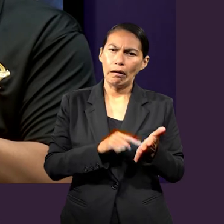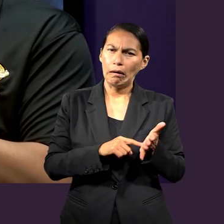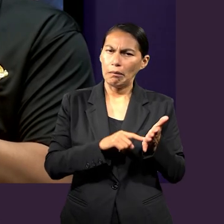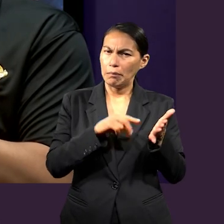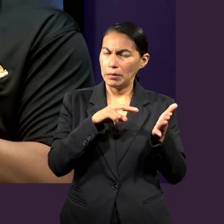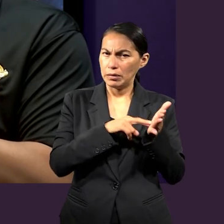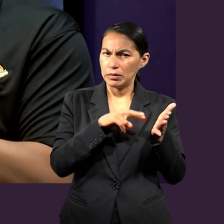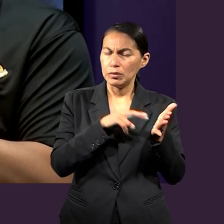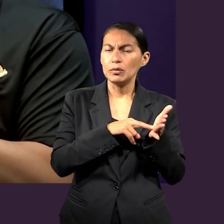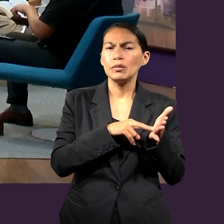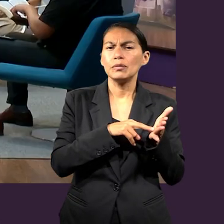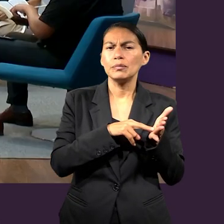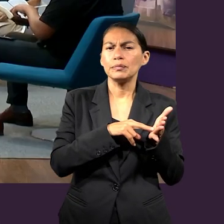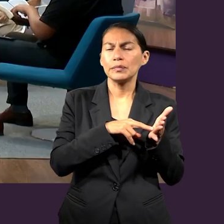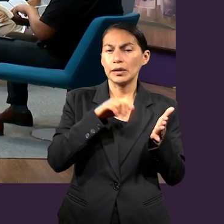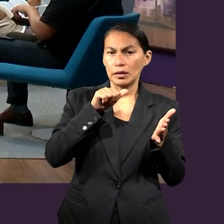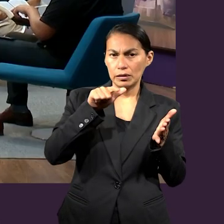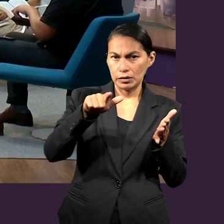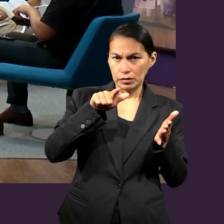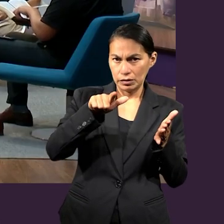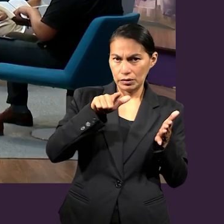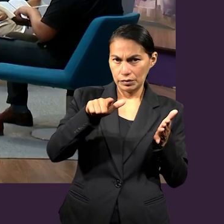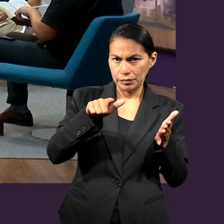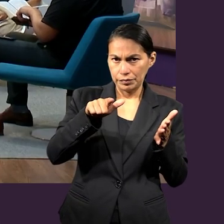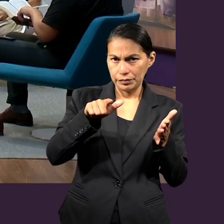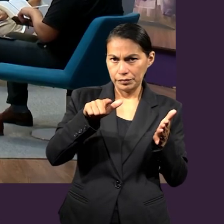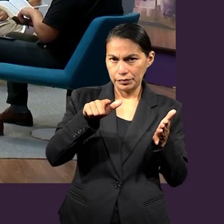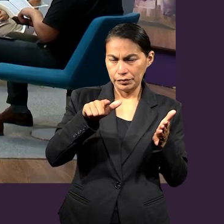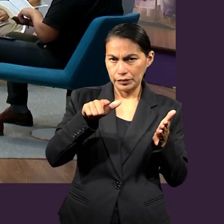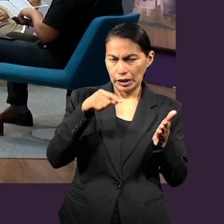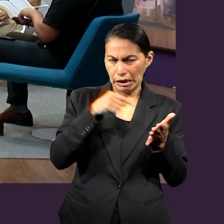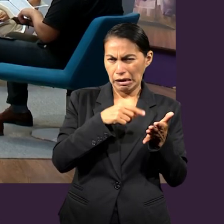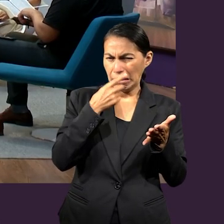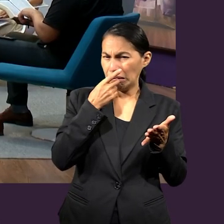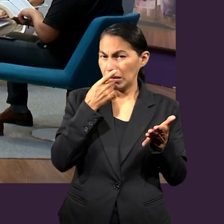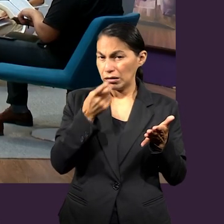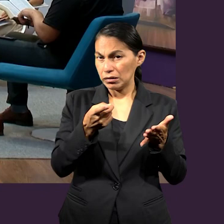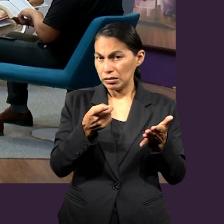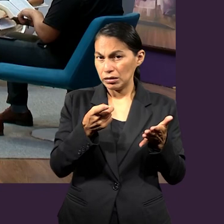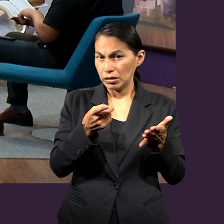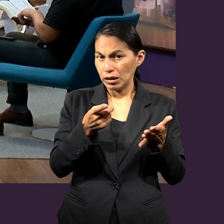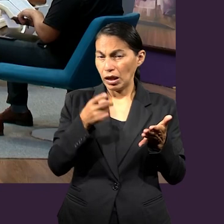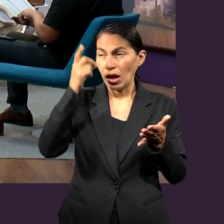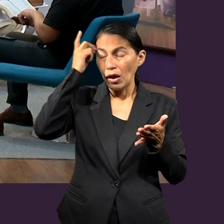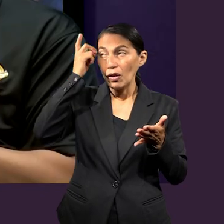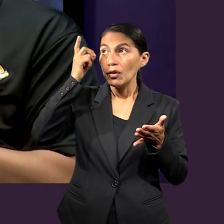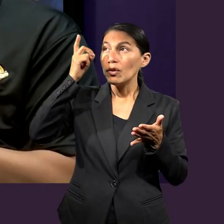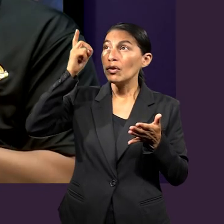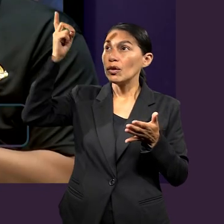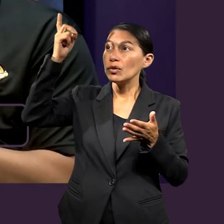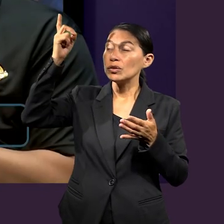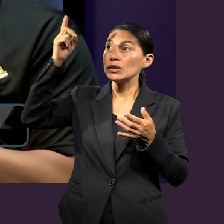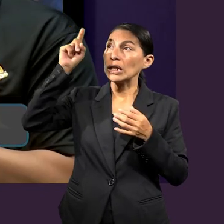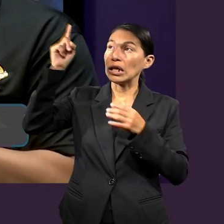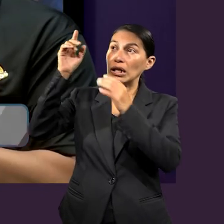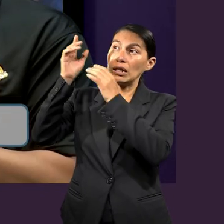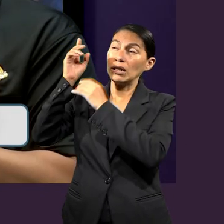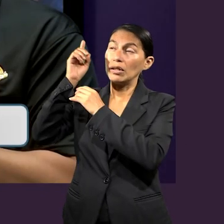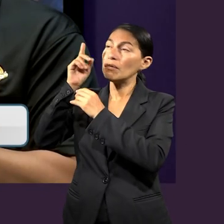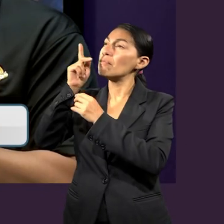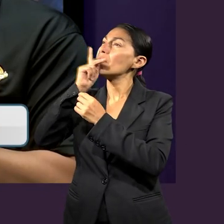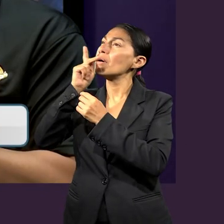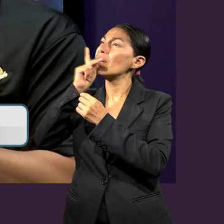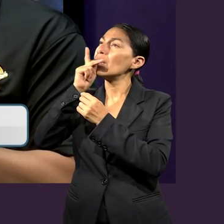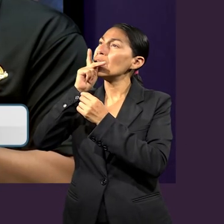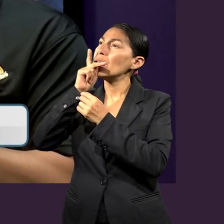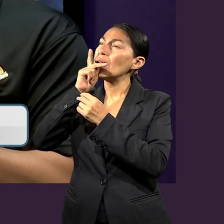llama mucho la atención el versículo 17, lo estaba leyendo, que dice, para que el Dios de nuestro Señor